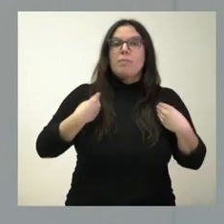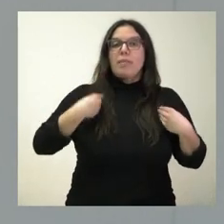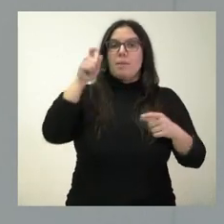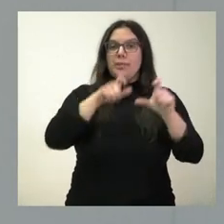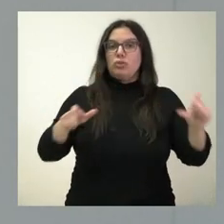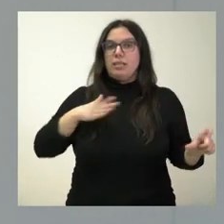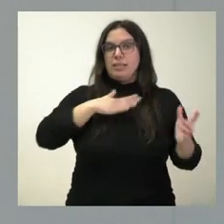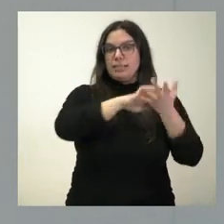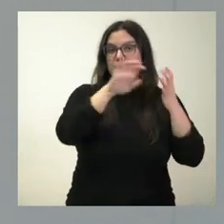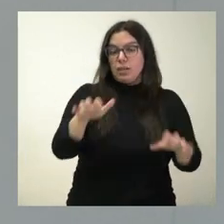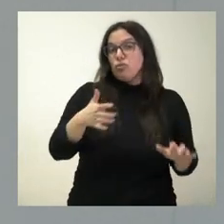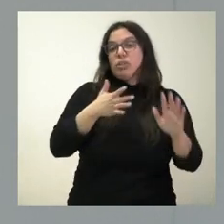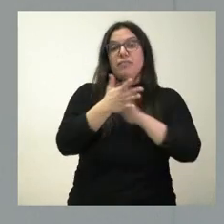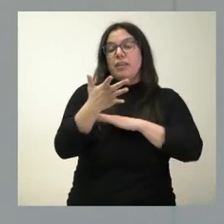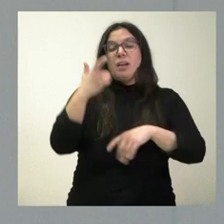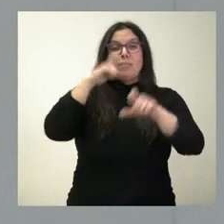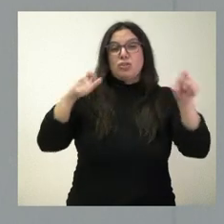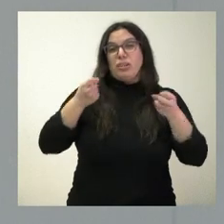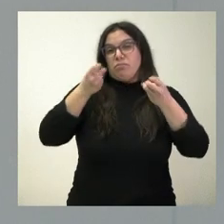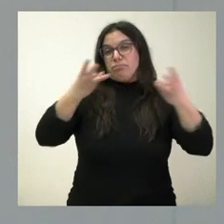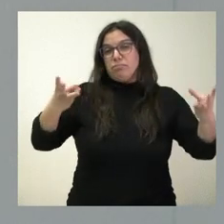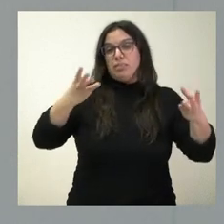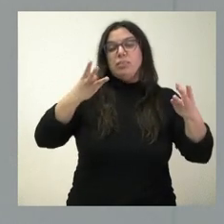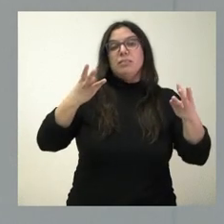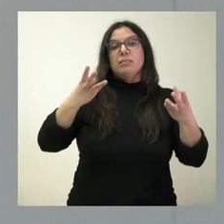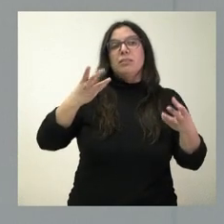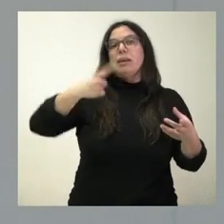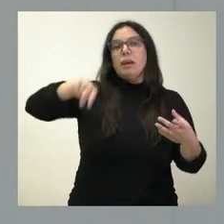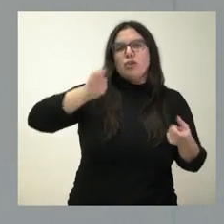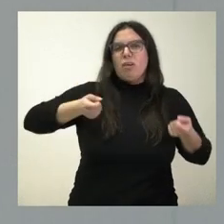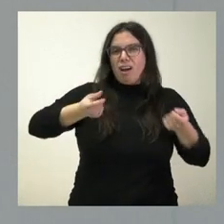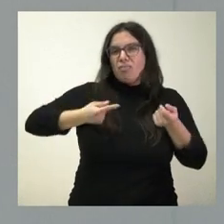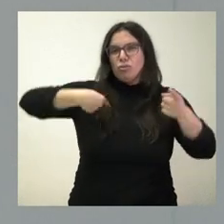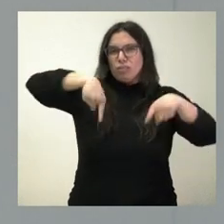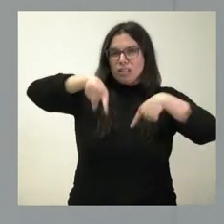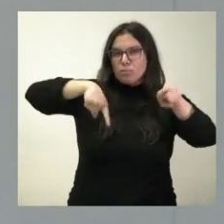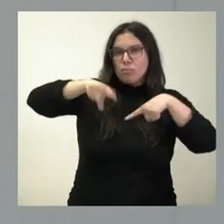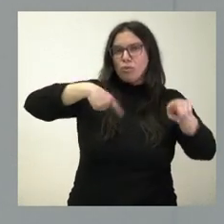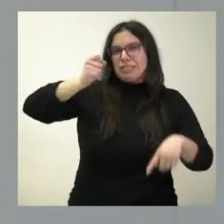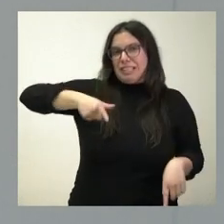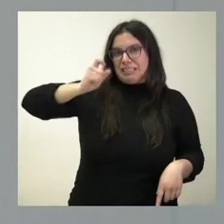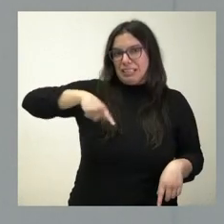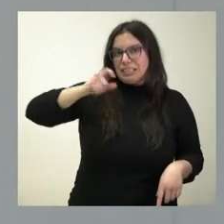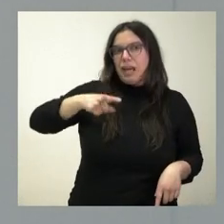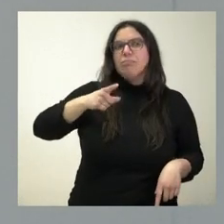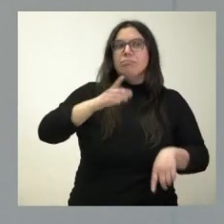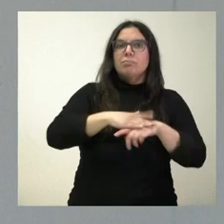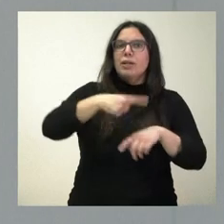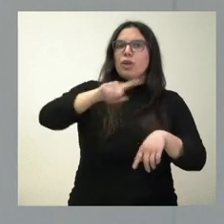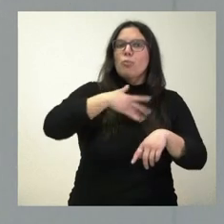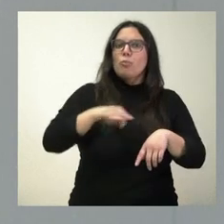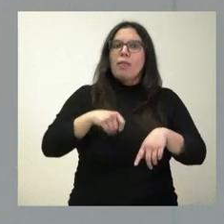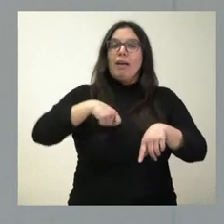Estamos hablando de que muchas personas de nuestra comunidad autónoma que tienen un coste de transporte recurrente, pues puedan ver rebajado